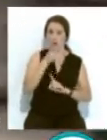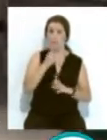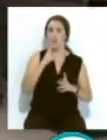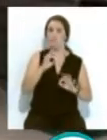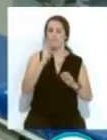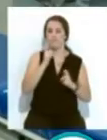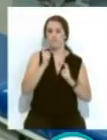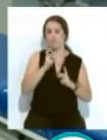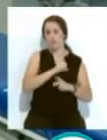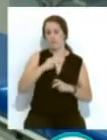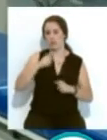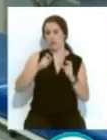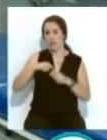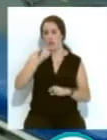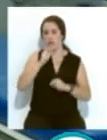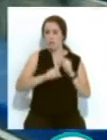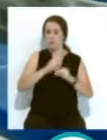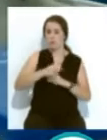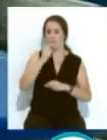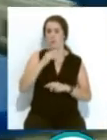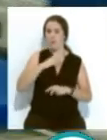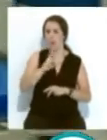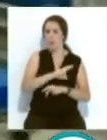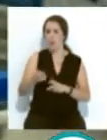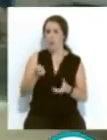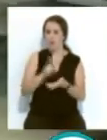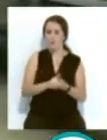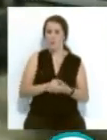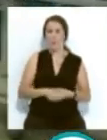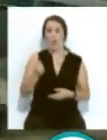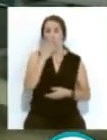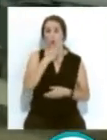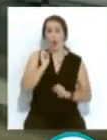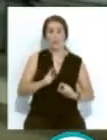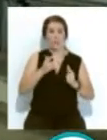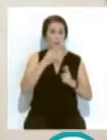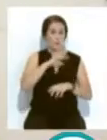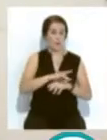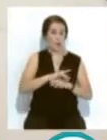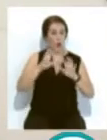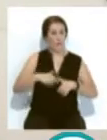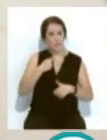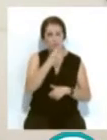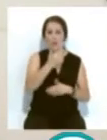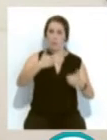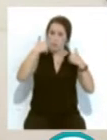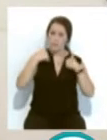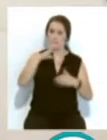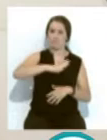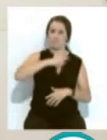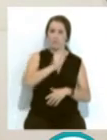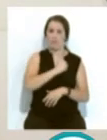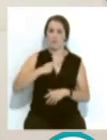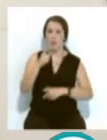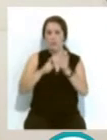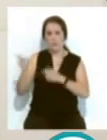autoridades sanitarias, hay riesgo real de rebrote. El Colegio Oficial de Médicos de Cádiz hace un llamamiento a la responsabilidad individual